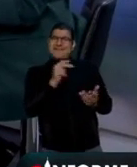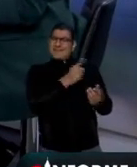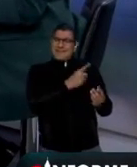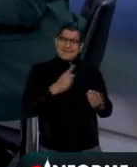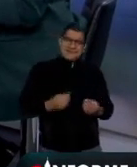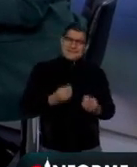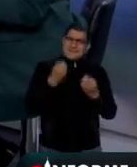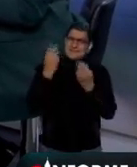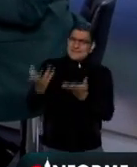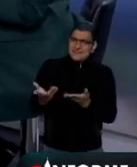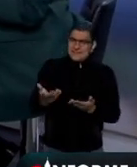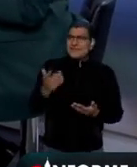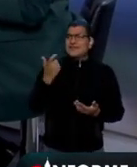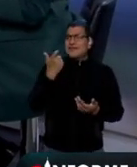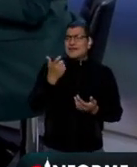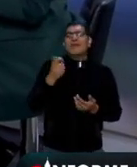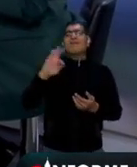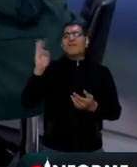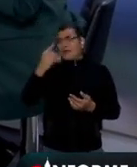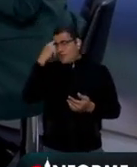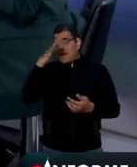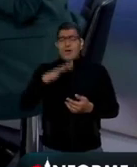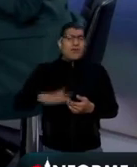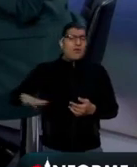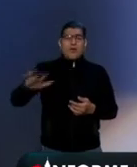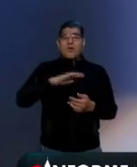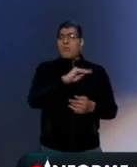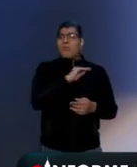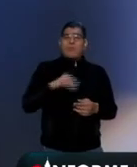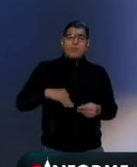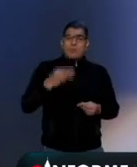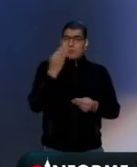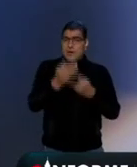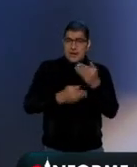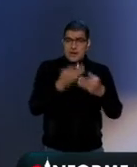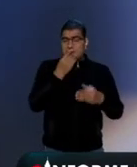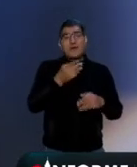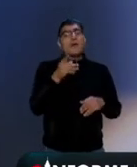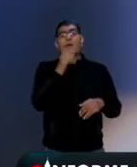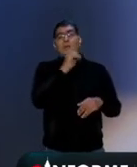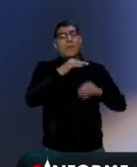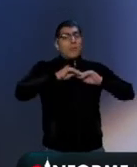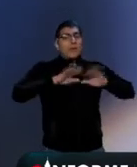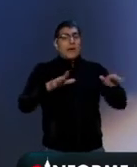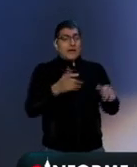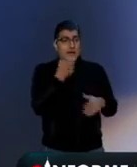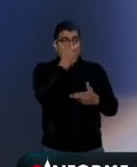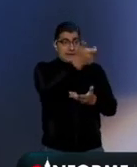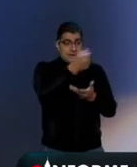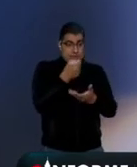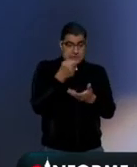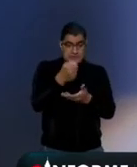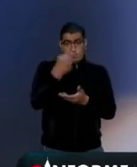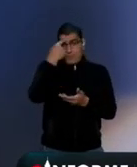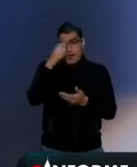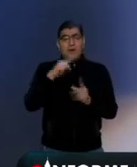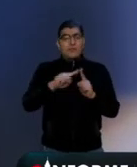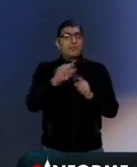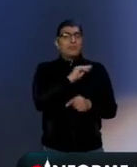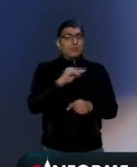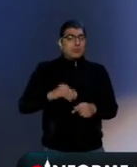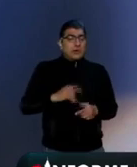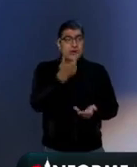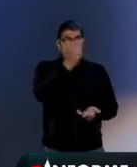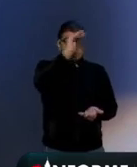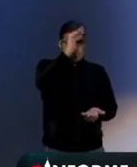dan dinero federal a los municipios. Iban más allá y mentían diciendo que el presupuesto para los municipios se